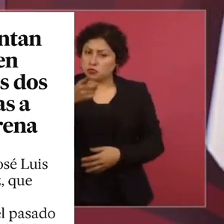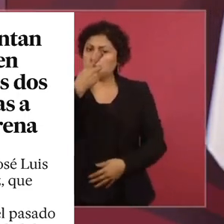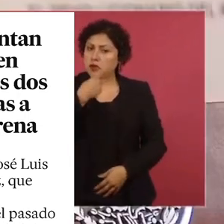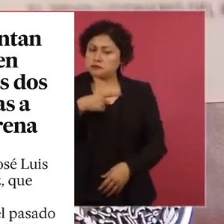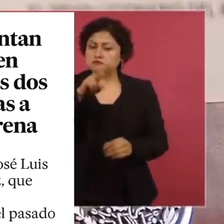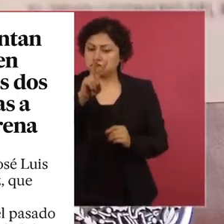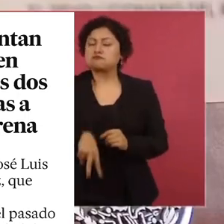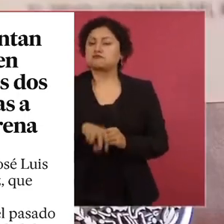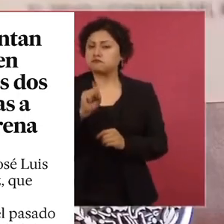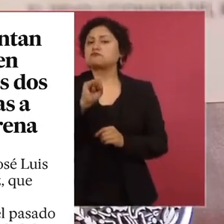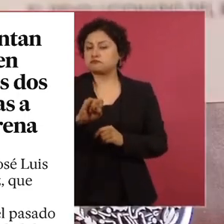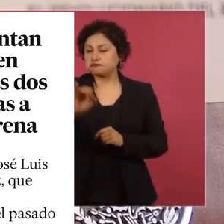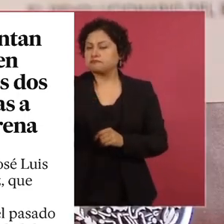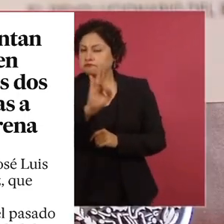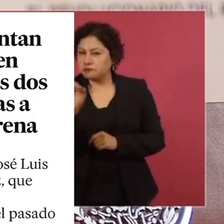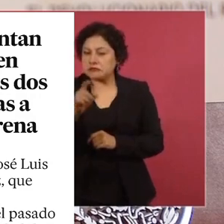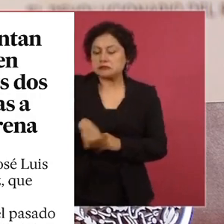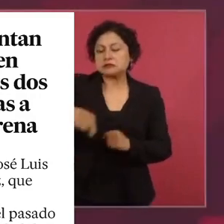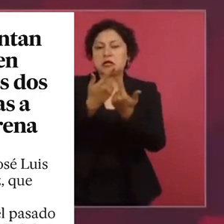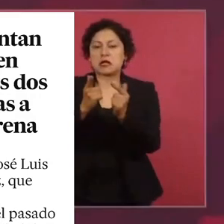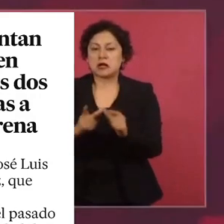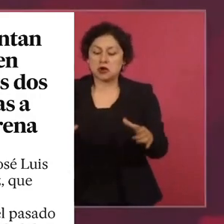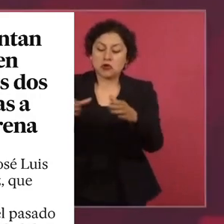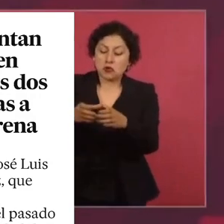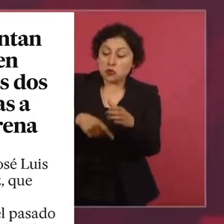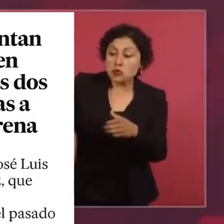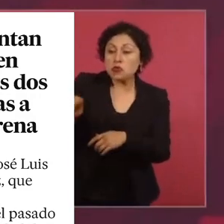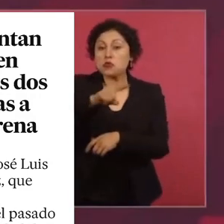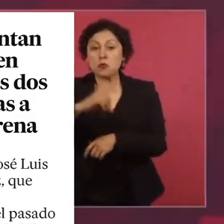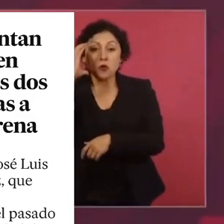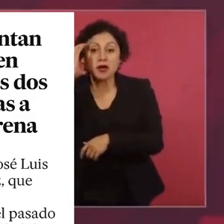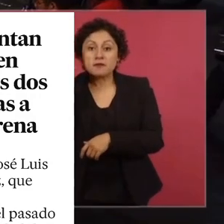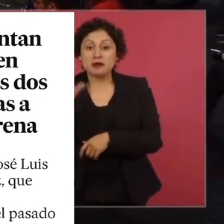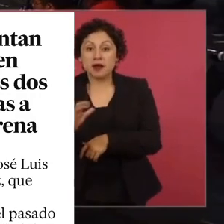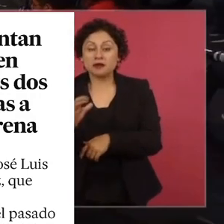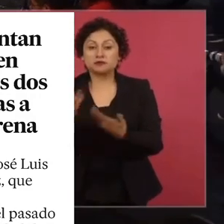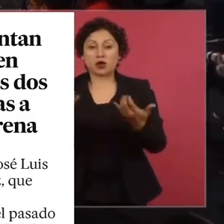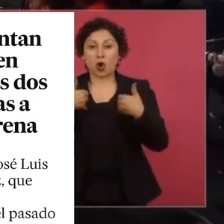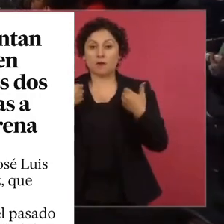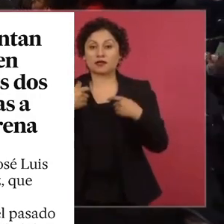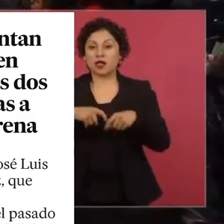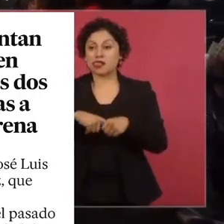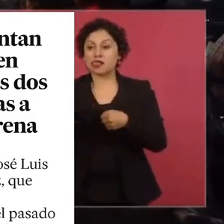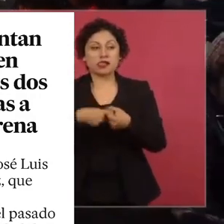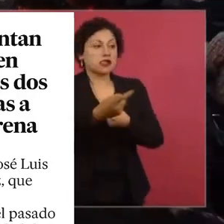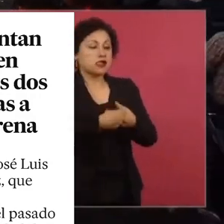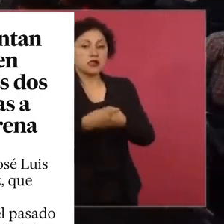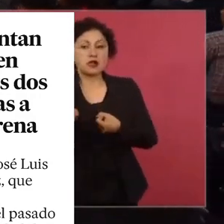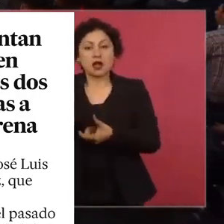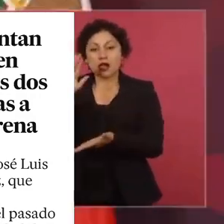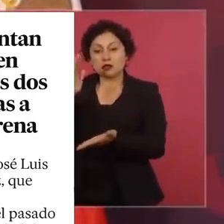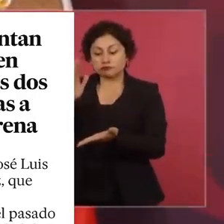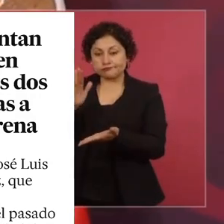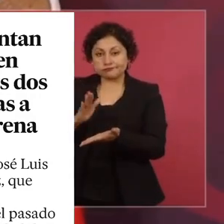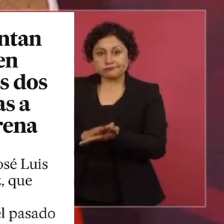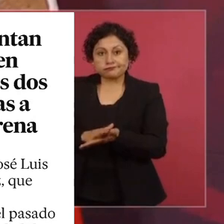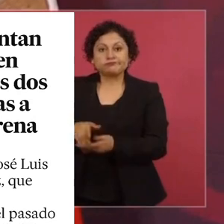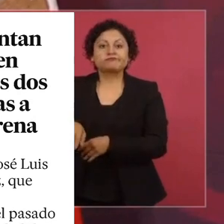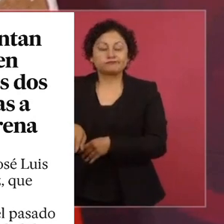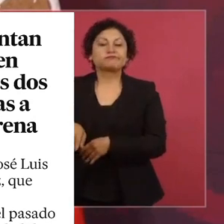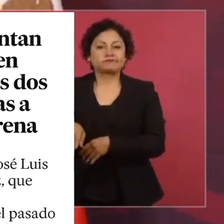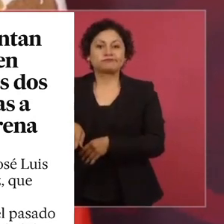las bandas de la delincuencia organizada no tengan jóvenes porque se les están